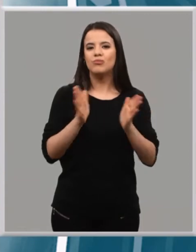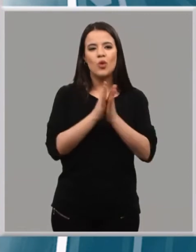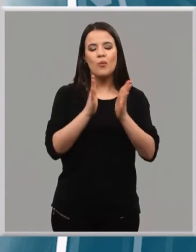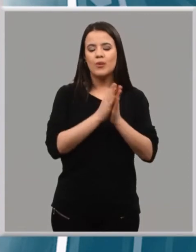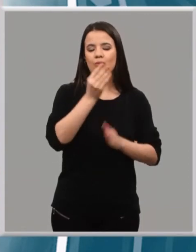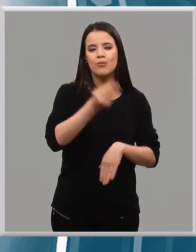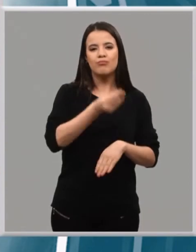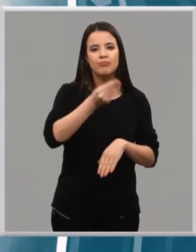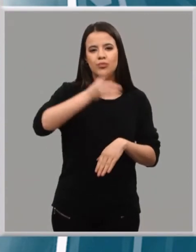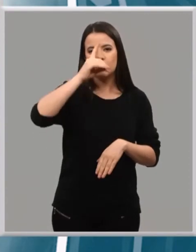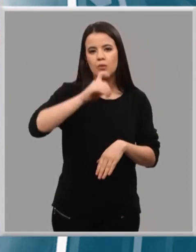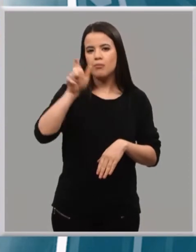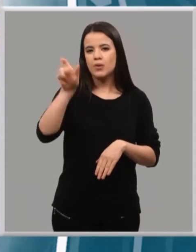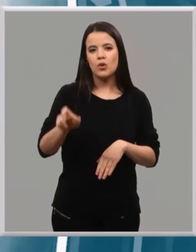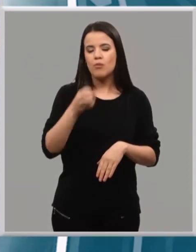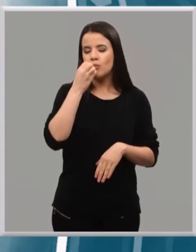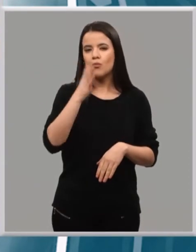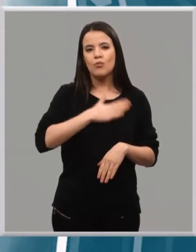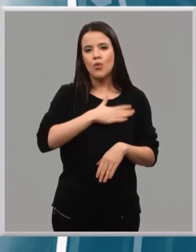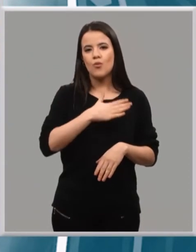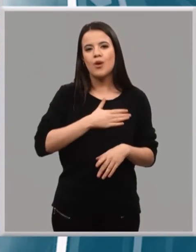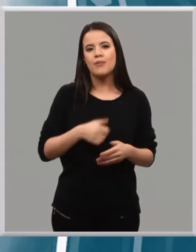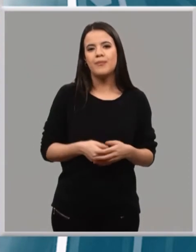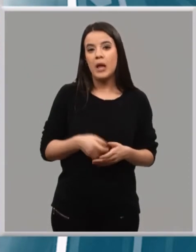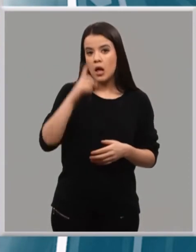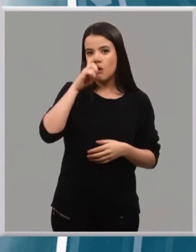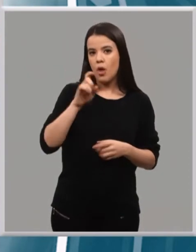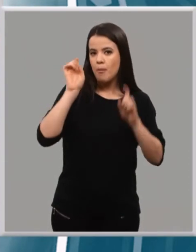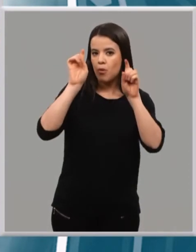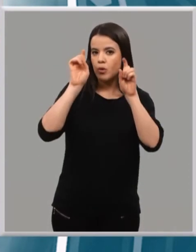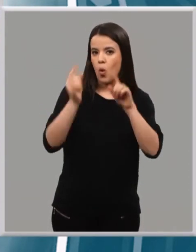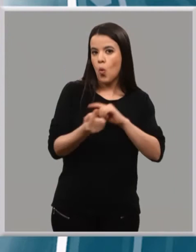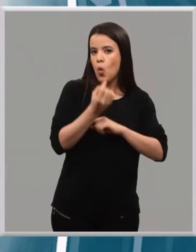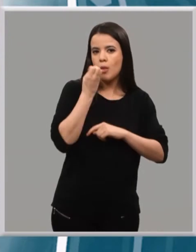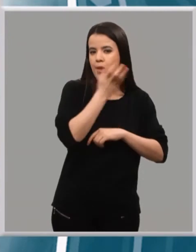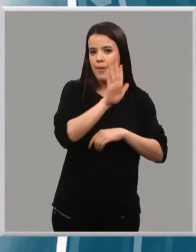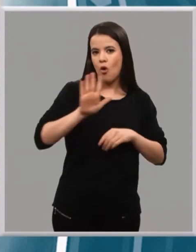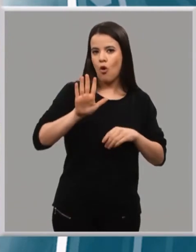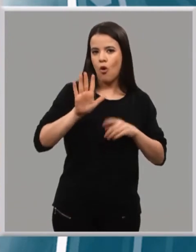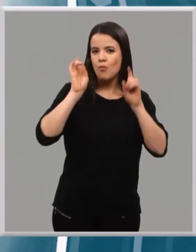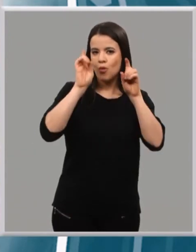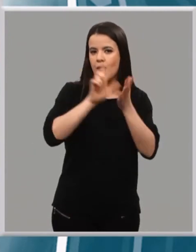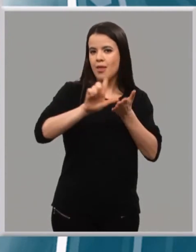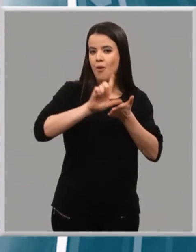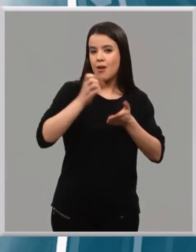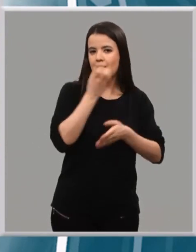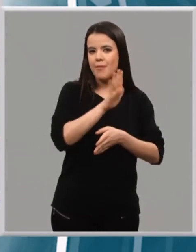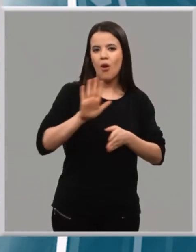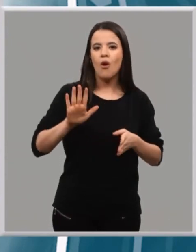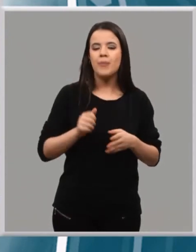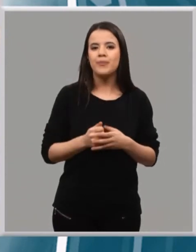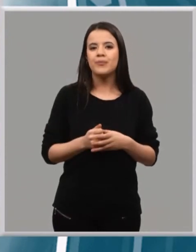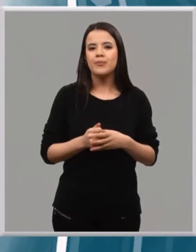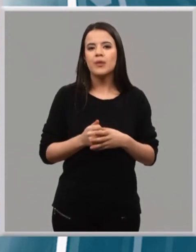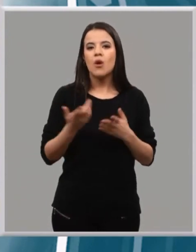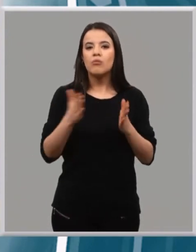de él como una gran persona. Y lo recuerdan como uno de los mejores profesores de lengua que han tenido. Un sentimiento unánime entre sus